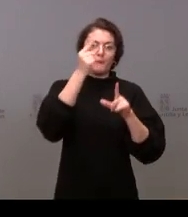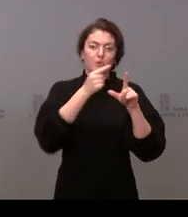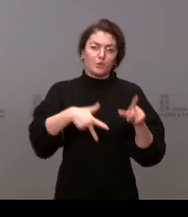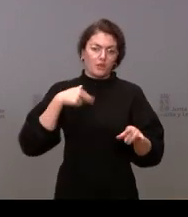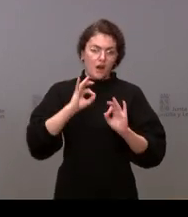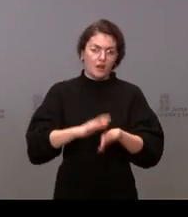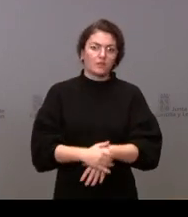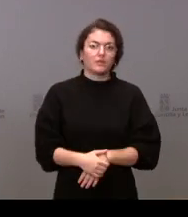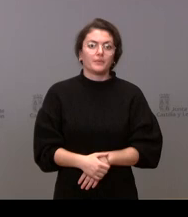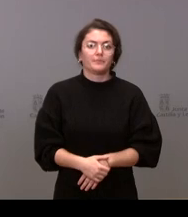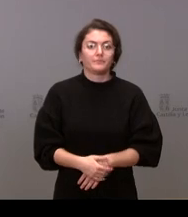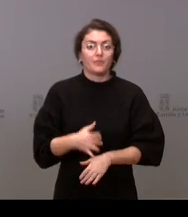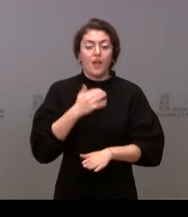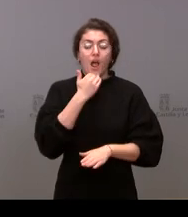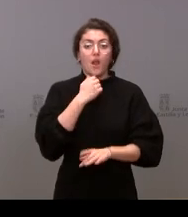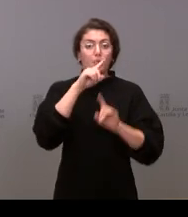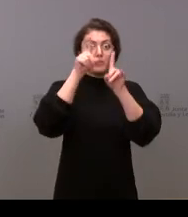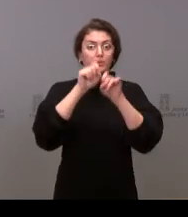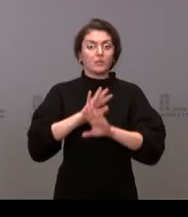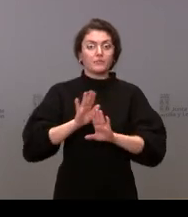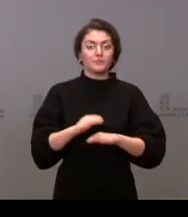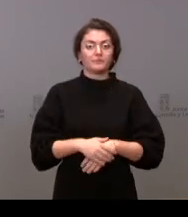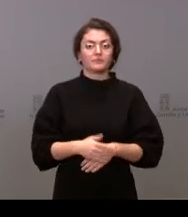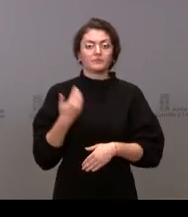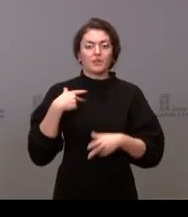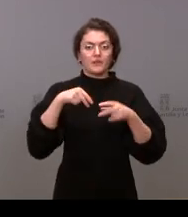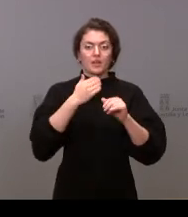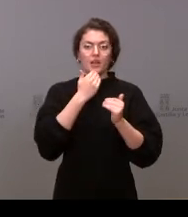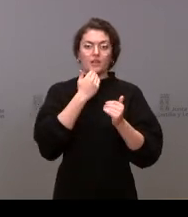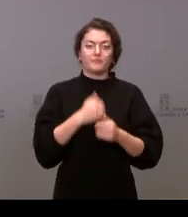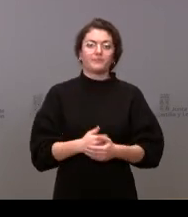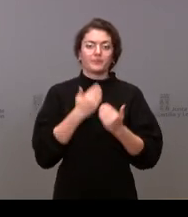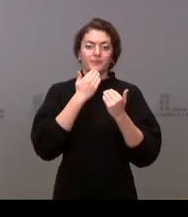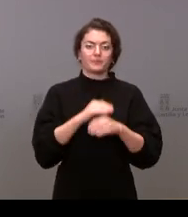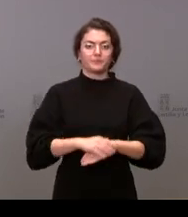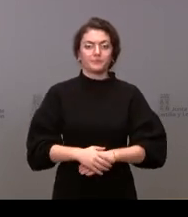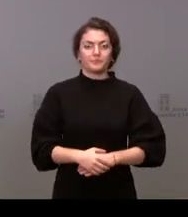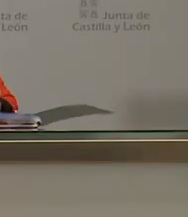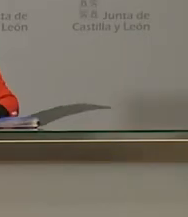¿Alguna pregunta más? Pues aquí terminamos gracias muchísimas gracias